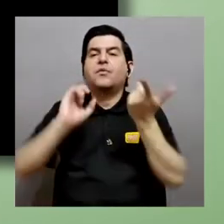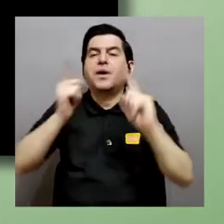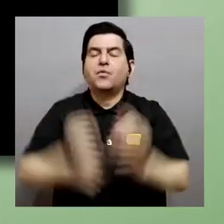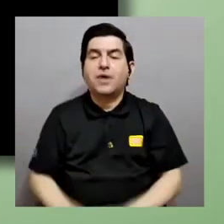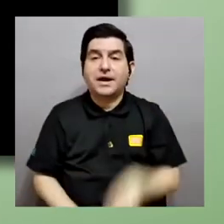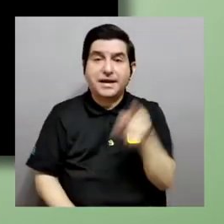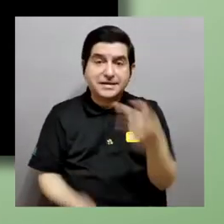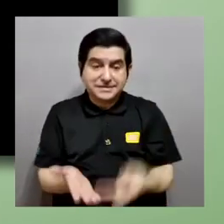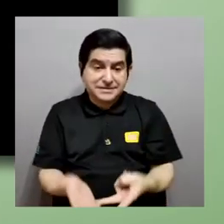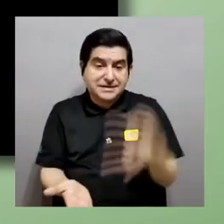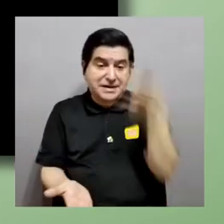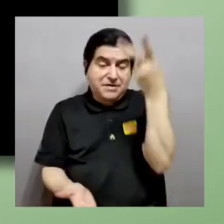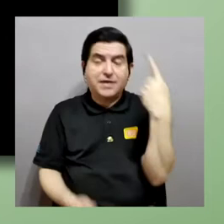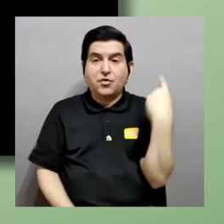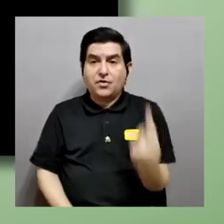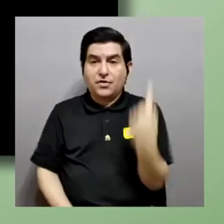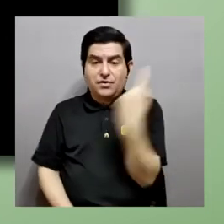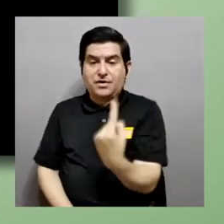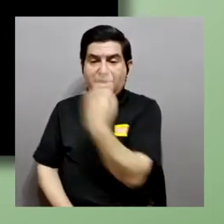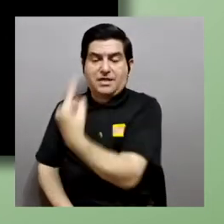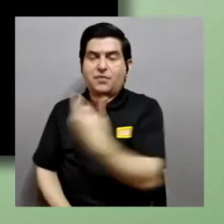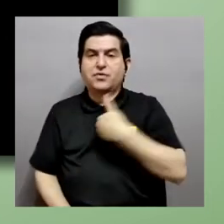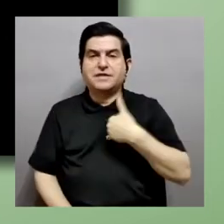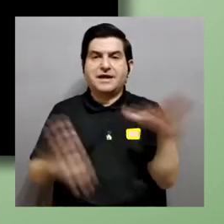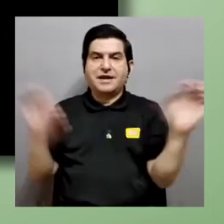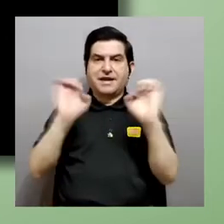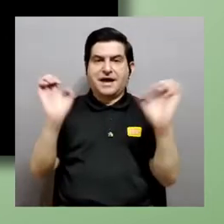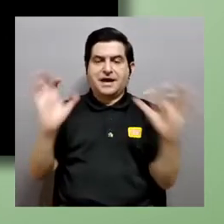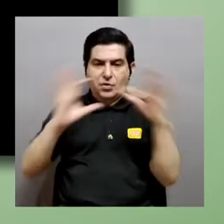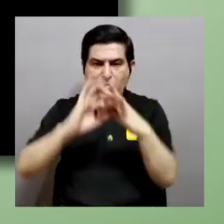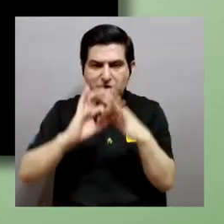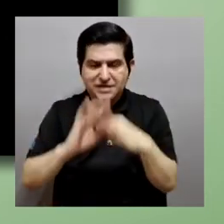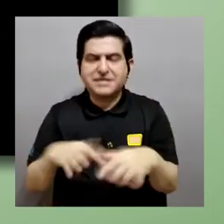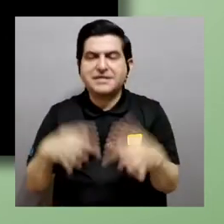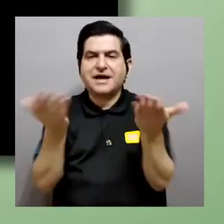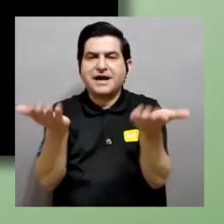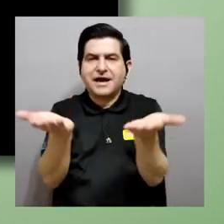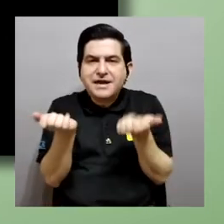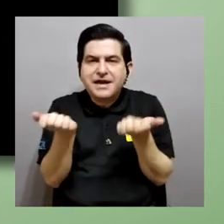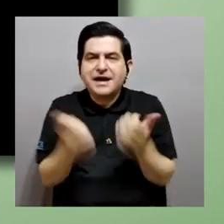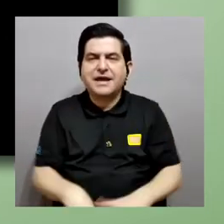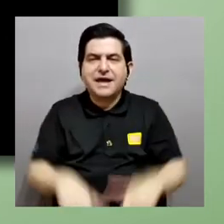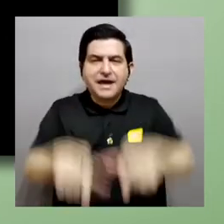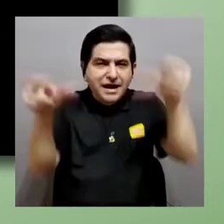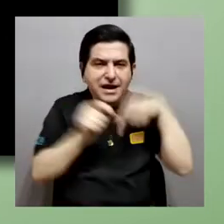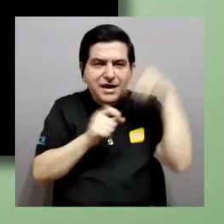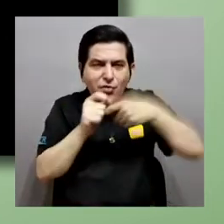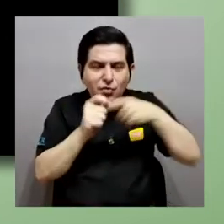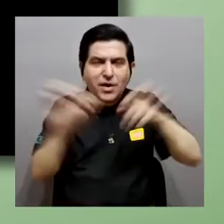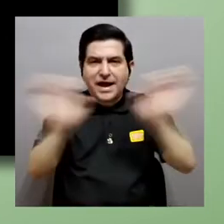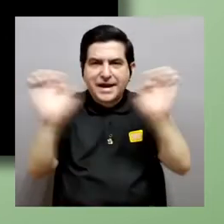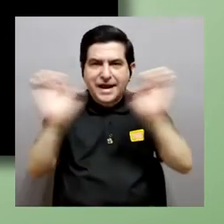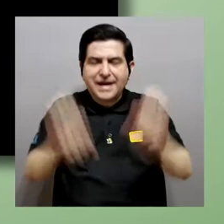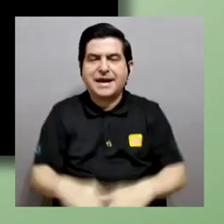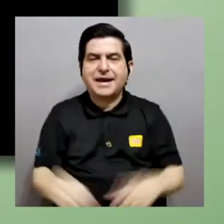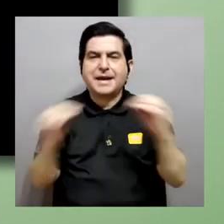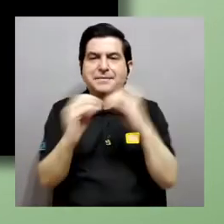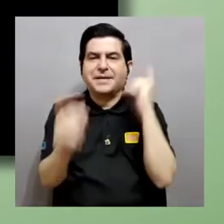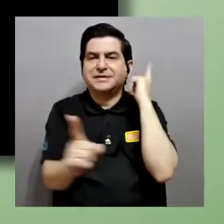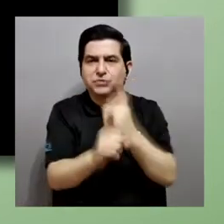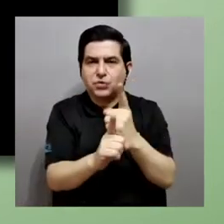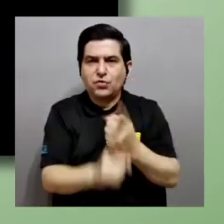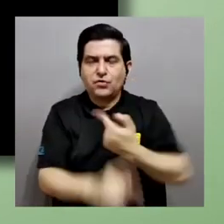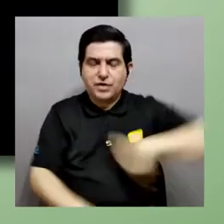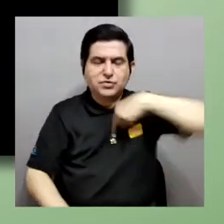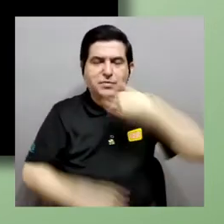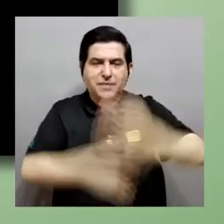cada posición va a tener una energía asociada y lo que andamos buscando es la posición en donde esta energía sea la más adecuada para nuestros clientes, ¿verdad?